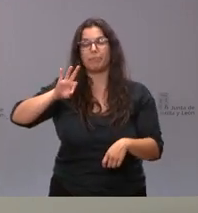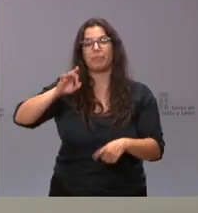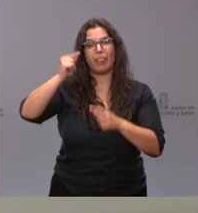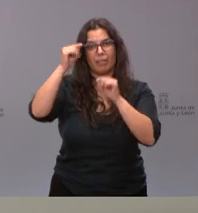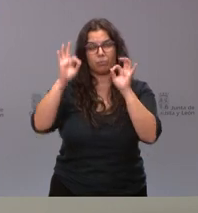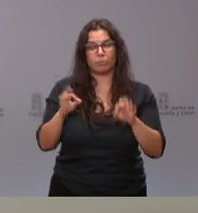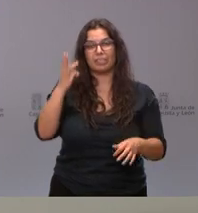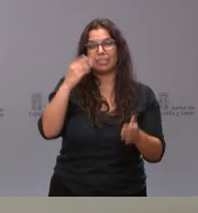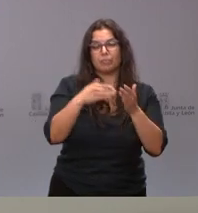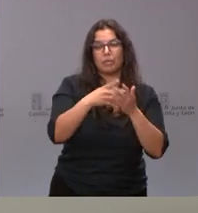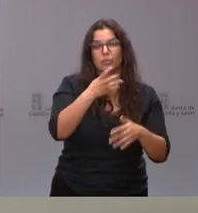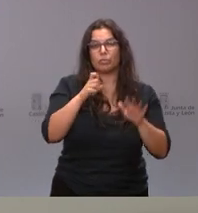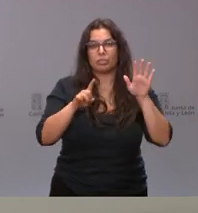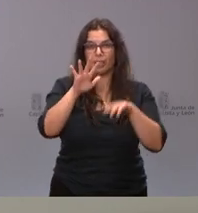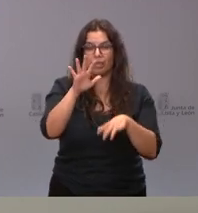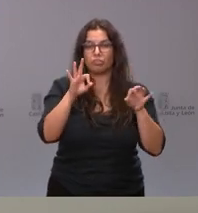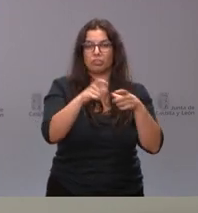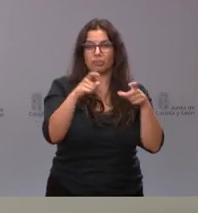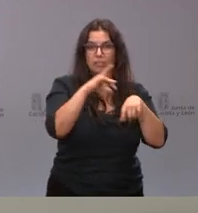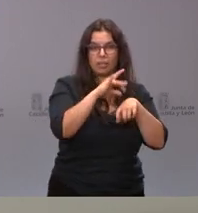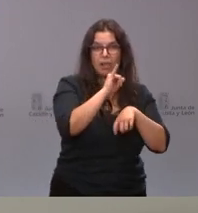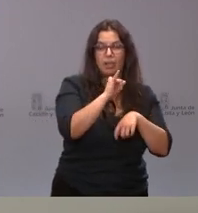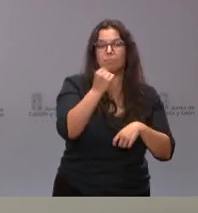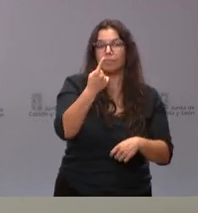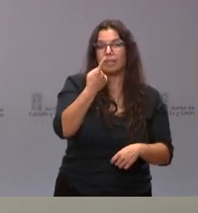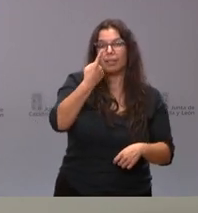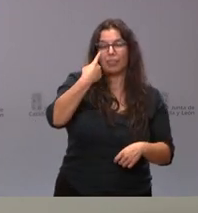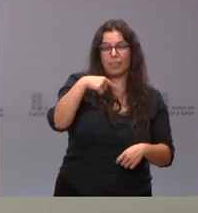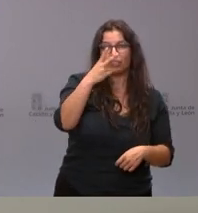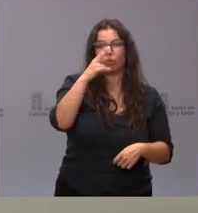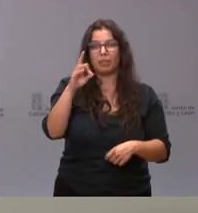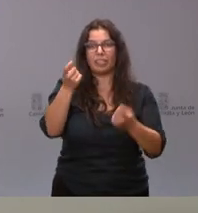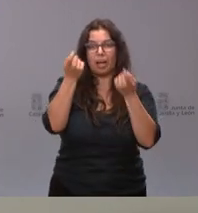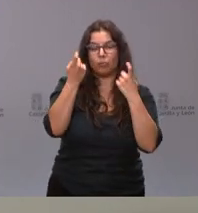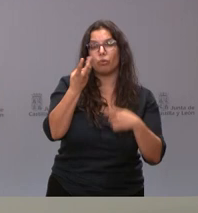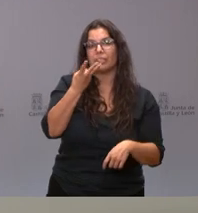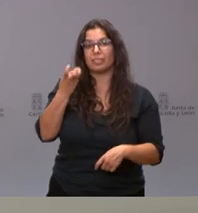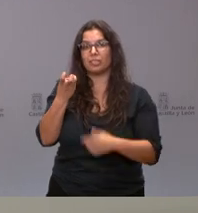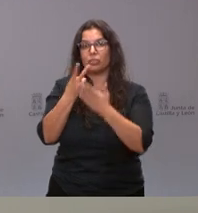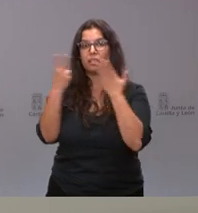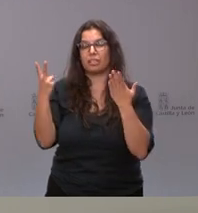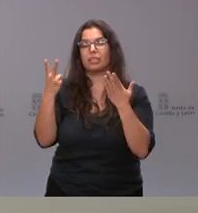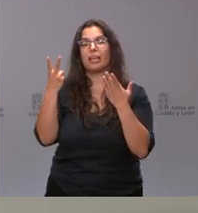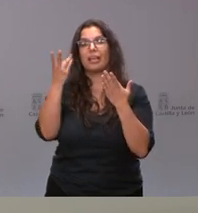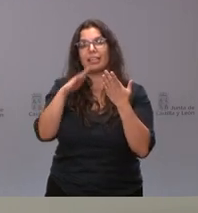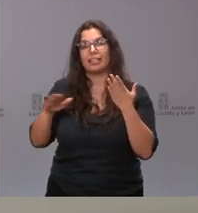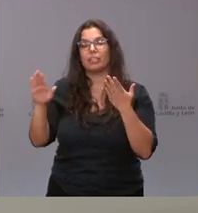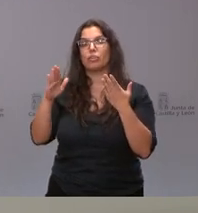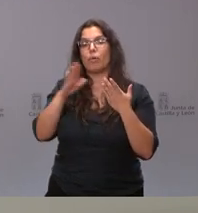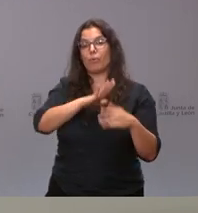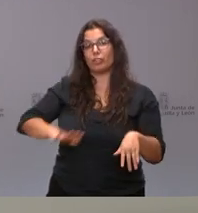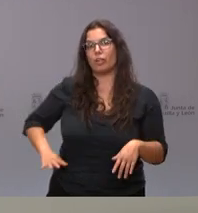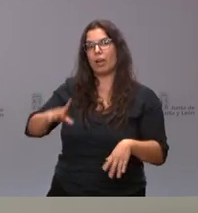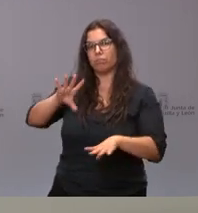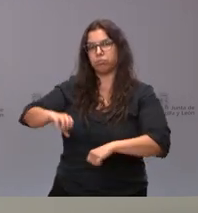.465 tarjeta sanitaria, 1.120 alumnos y 317 menores en guarda provisional.